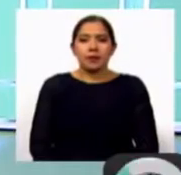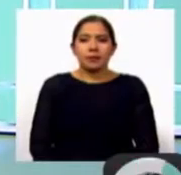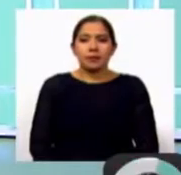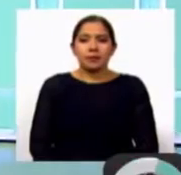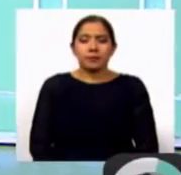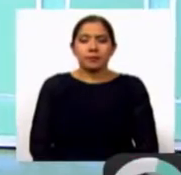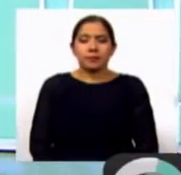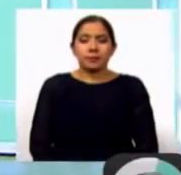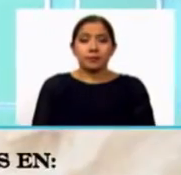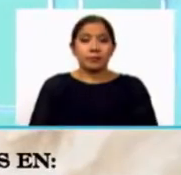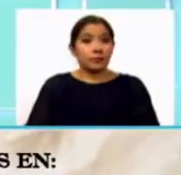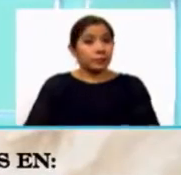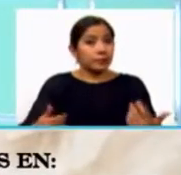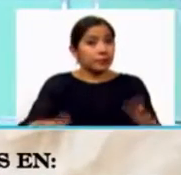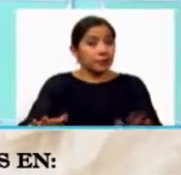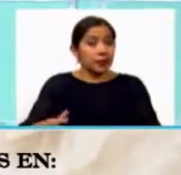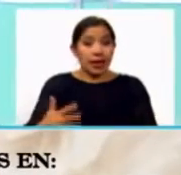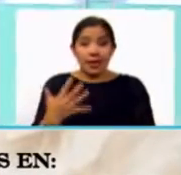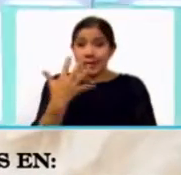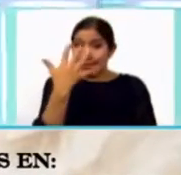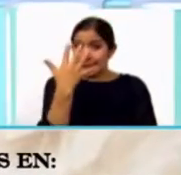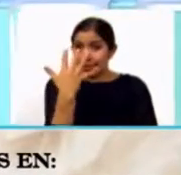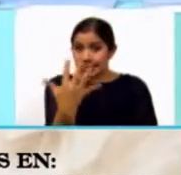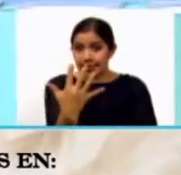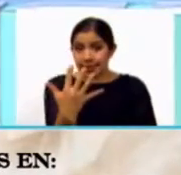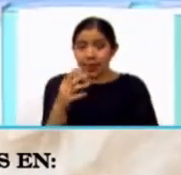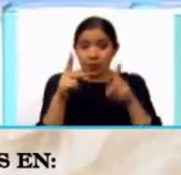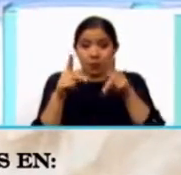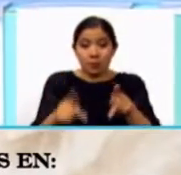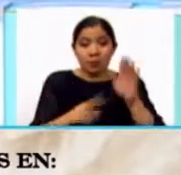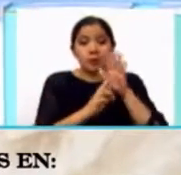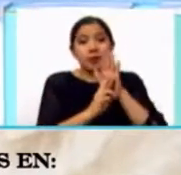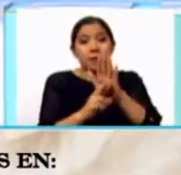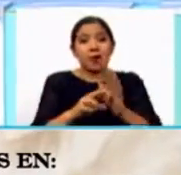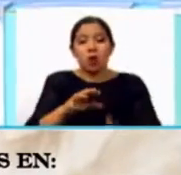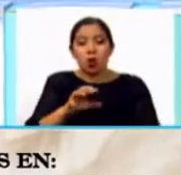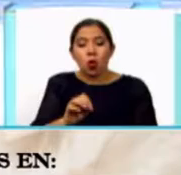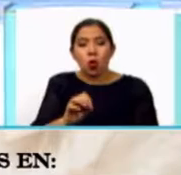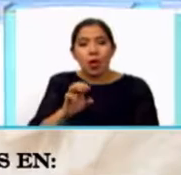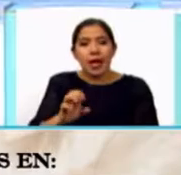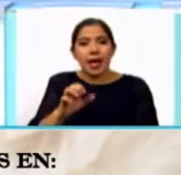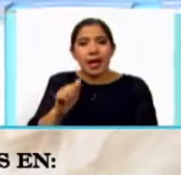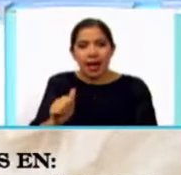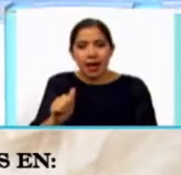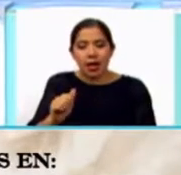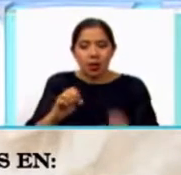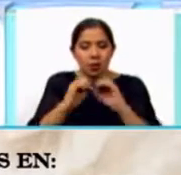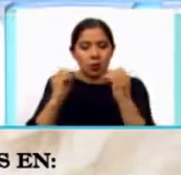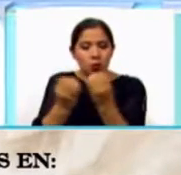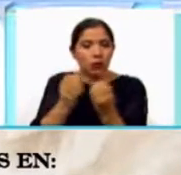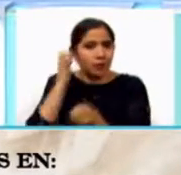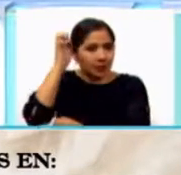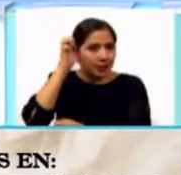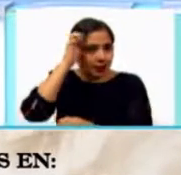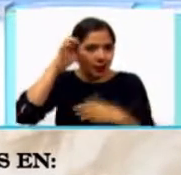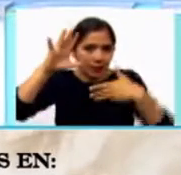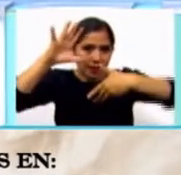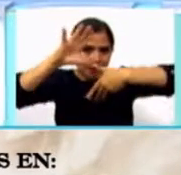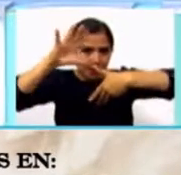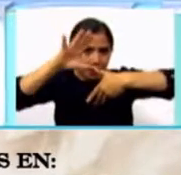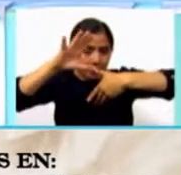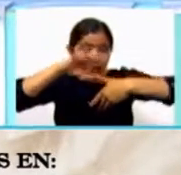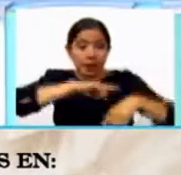Y son cinco los especialistas de la Organización de Estados Americanos que estarán llegando el próximo 21 de enero para